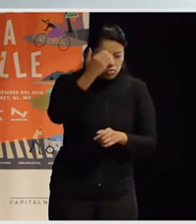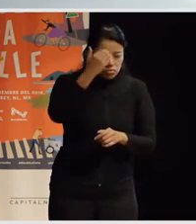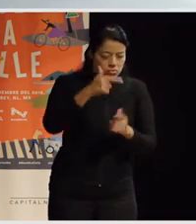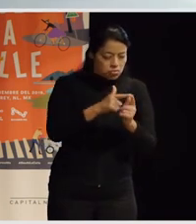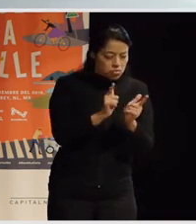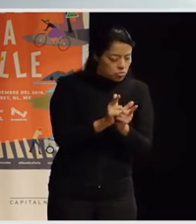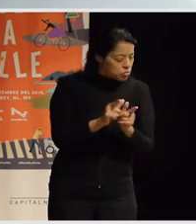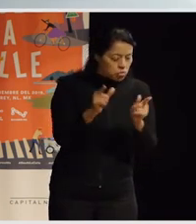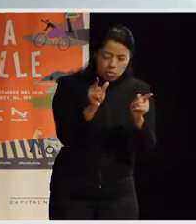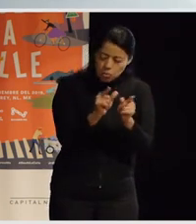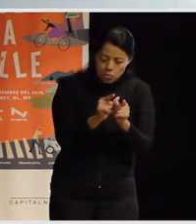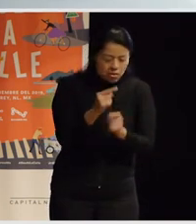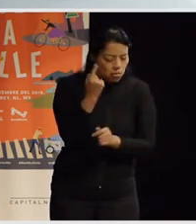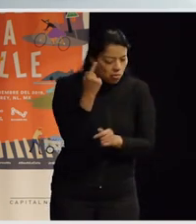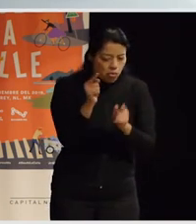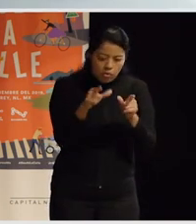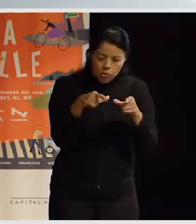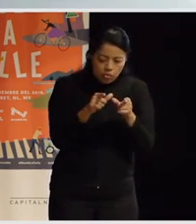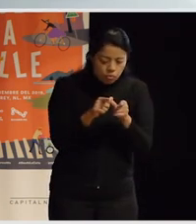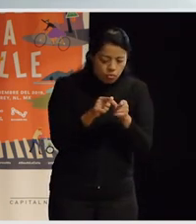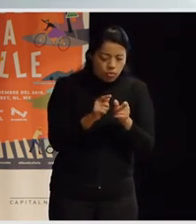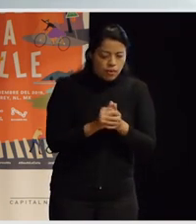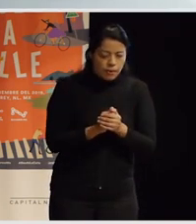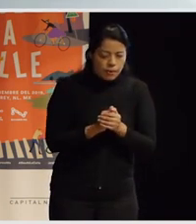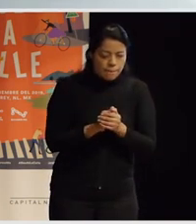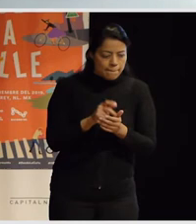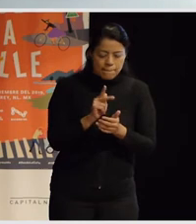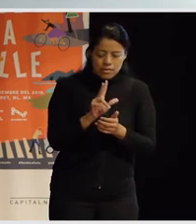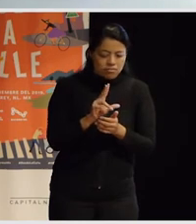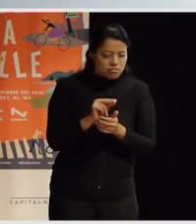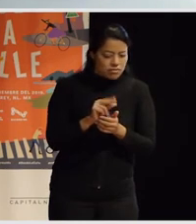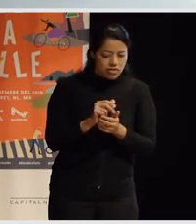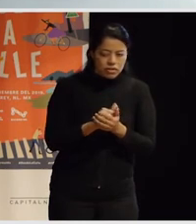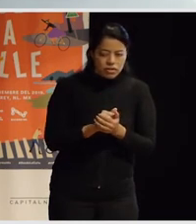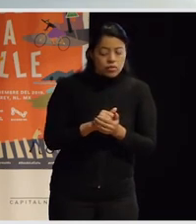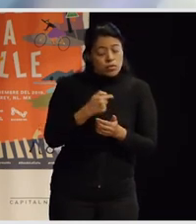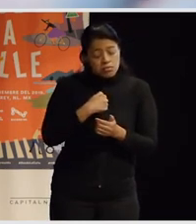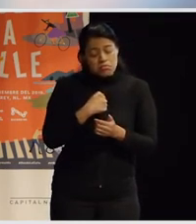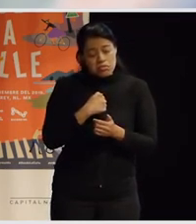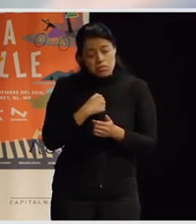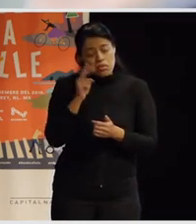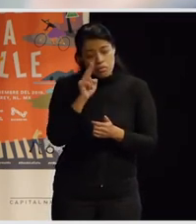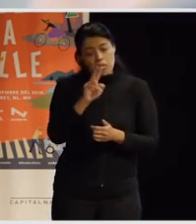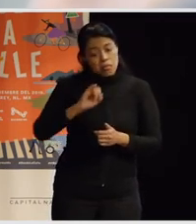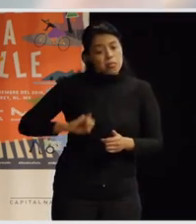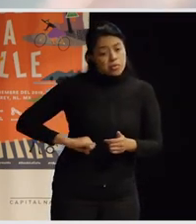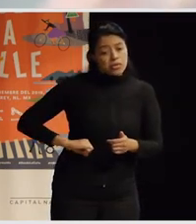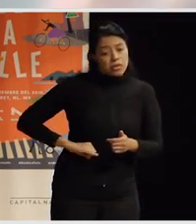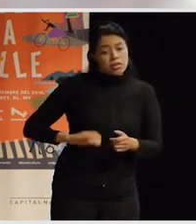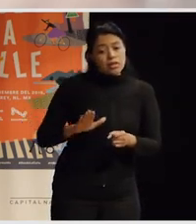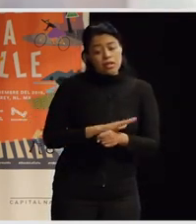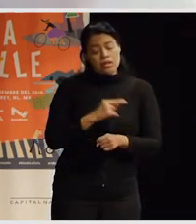muy pequeño y no pero no no pero bueno me parece muy interesante porque ahora por ejemplo